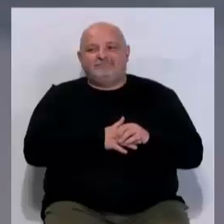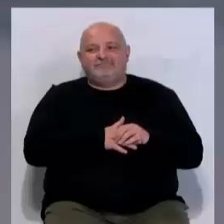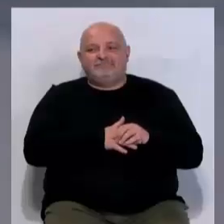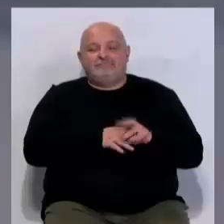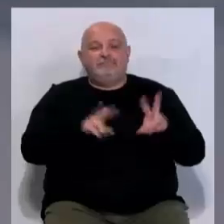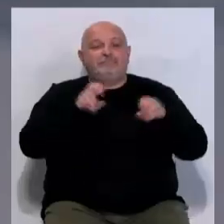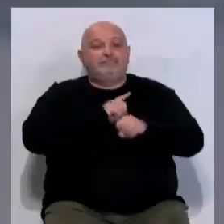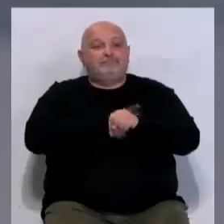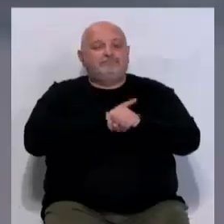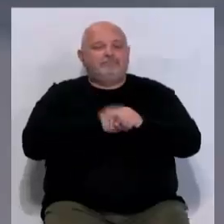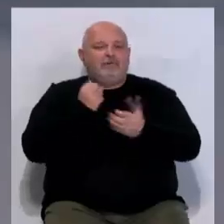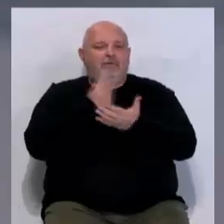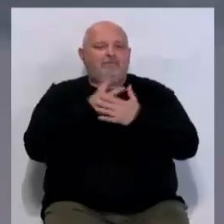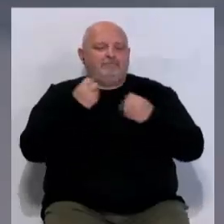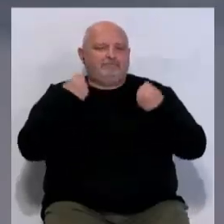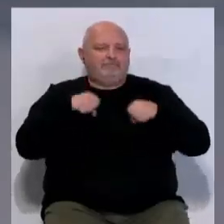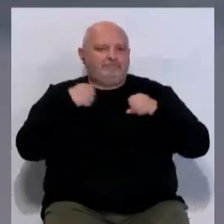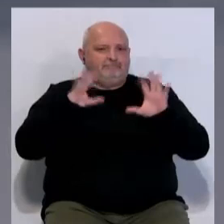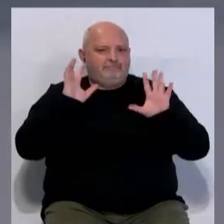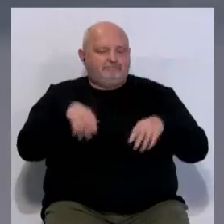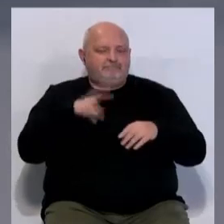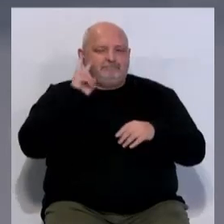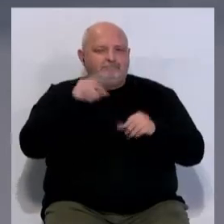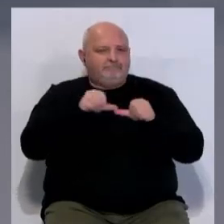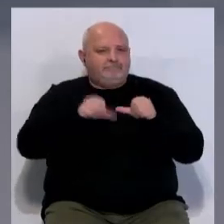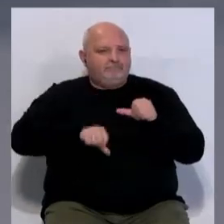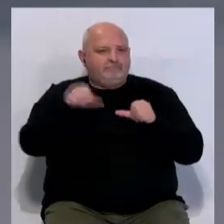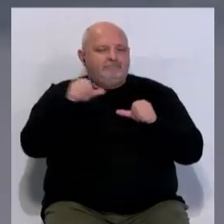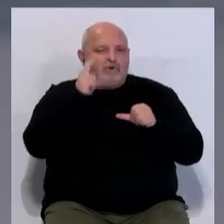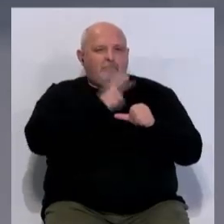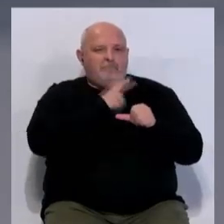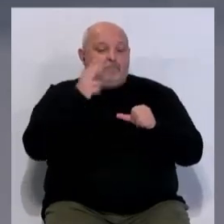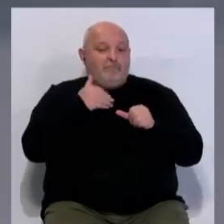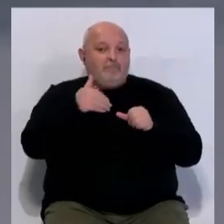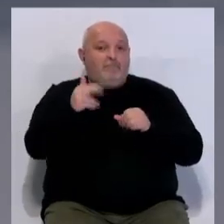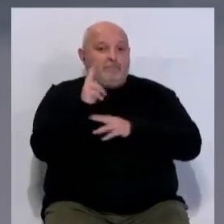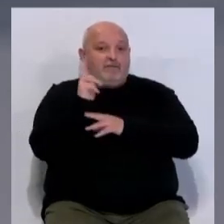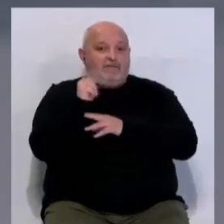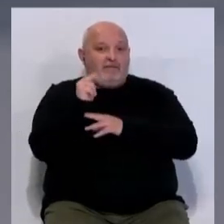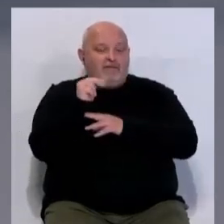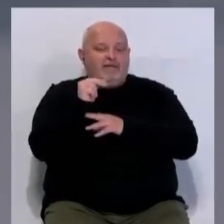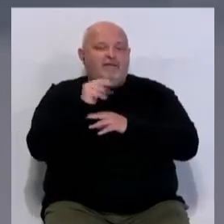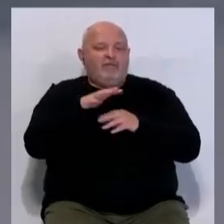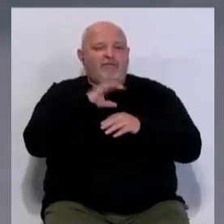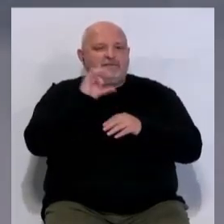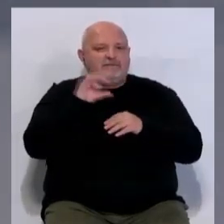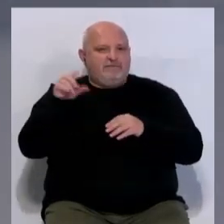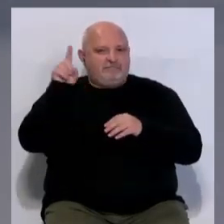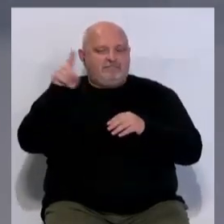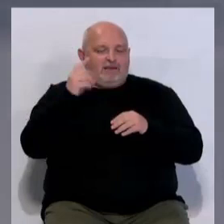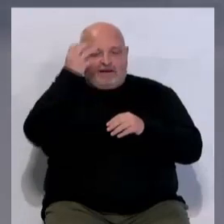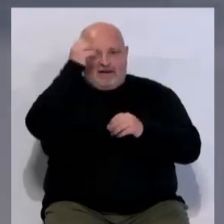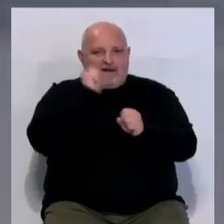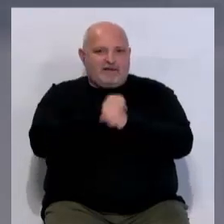Y en Deportes, nueva sesión del conjunto cadistaco, las miras puestas en el compromiso del próximo viernes en San Sebastián